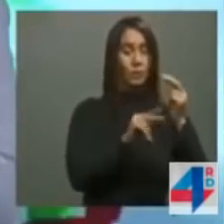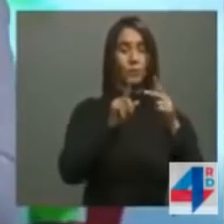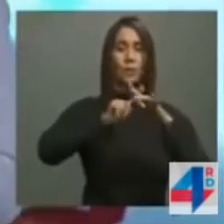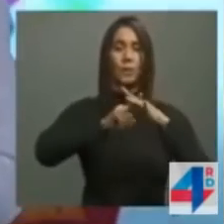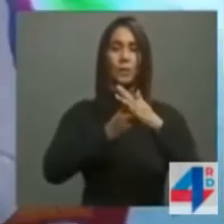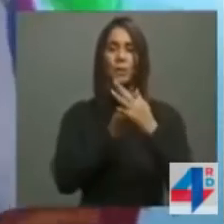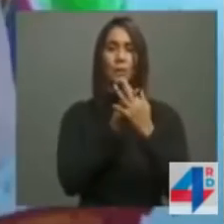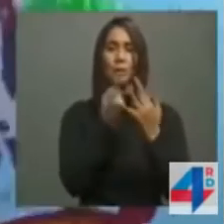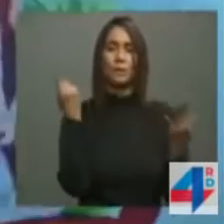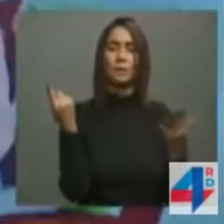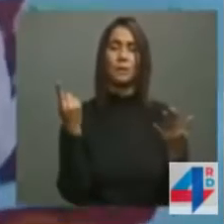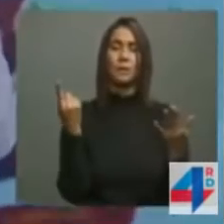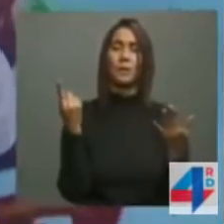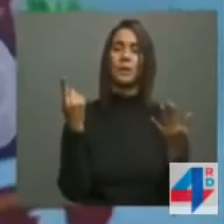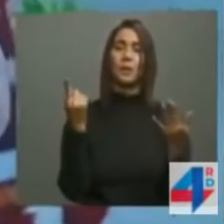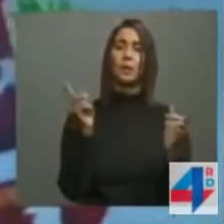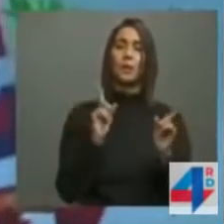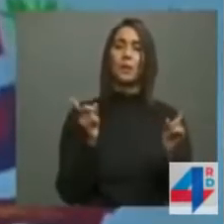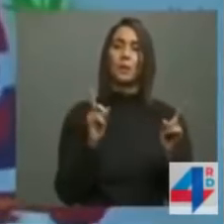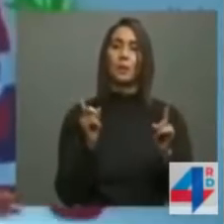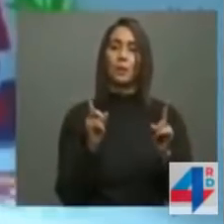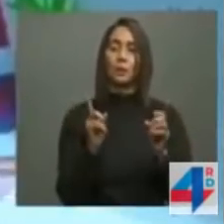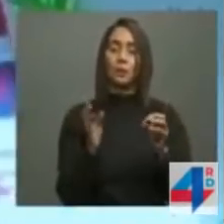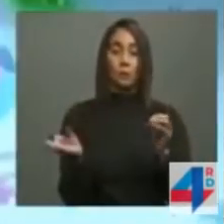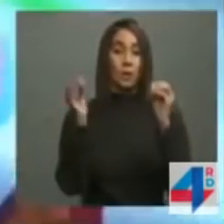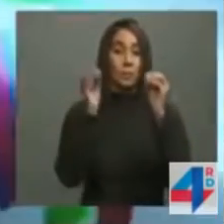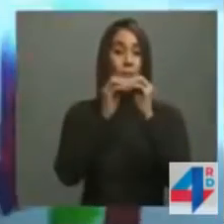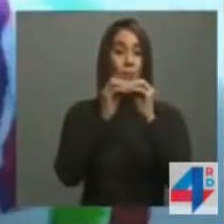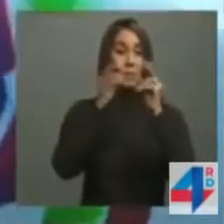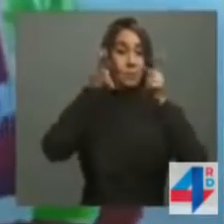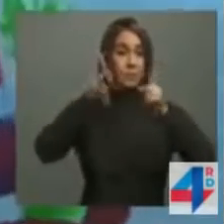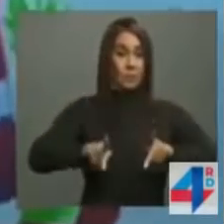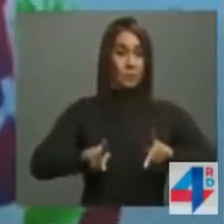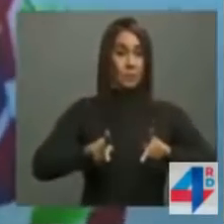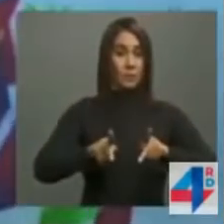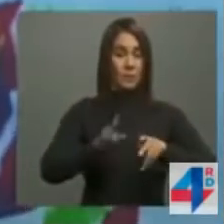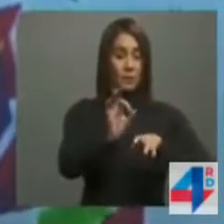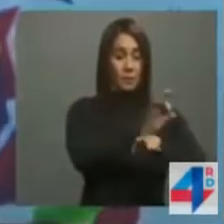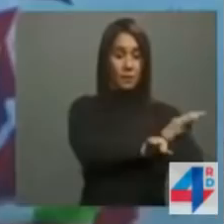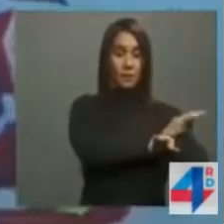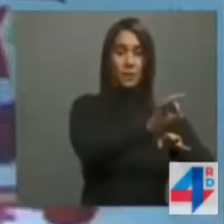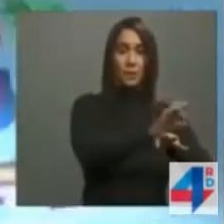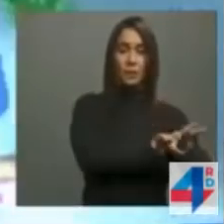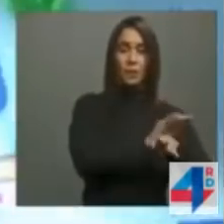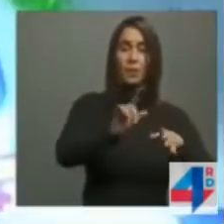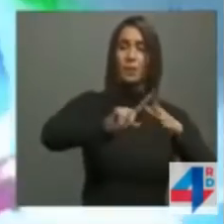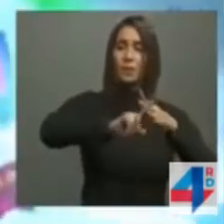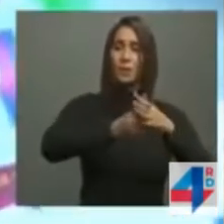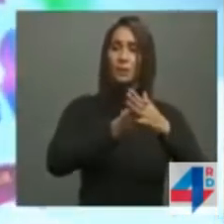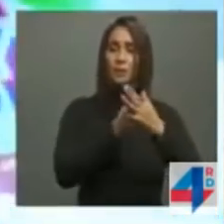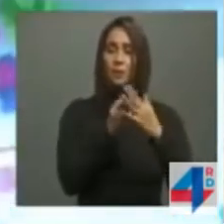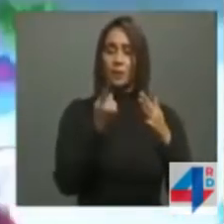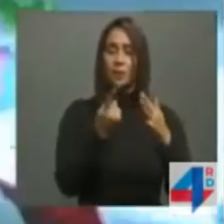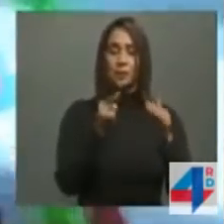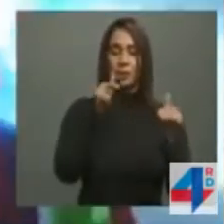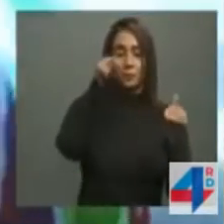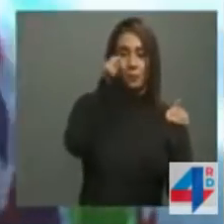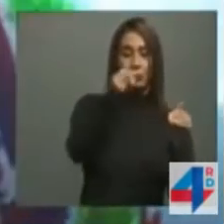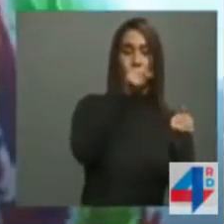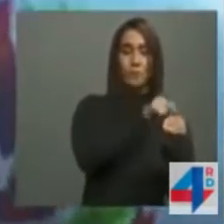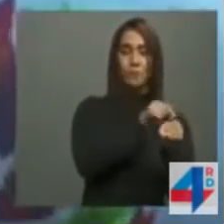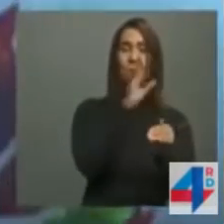realizando en las áreas más pobladas y sensibles de la frontera y se empezarán simultáneamente